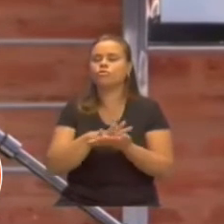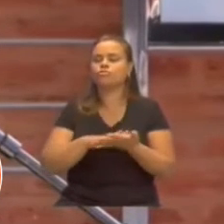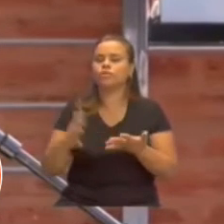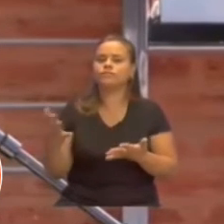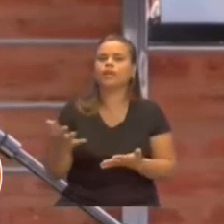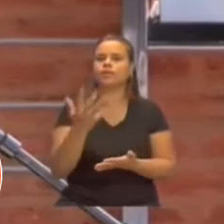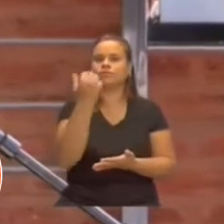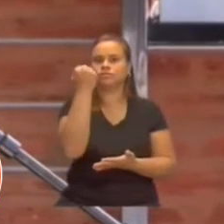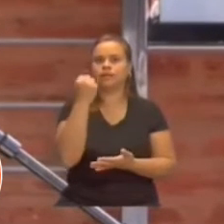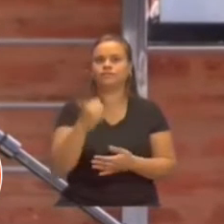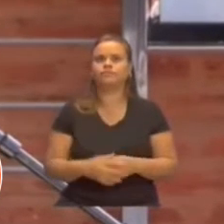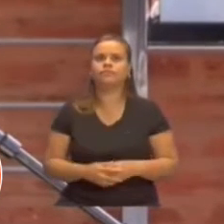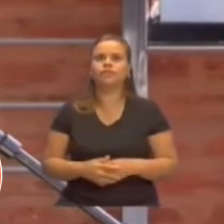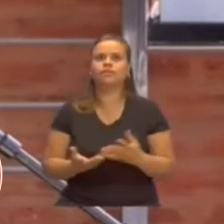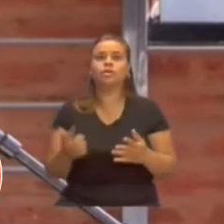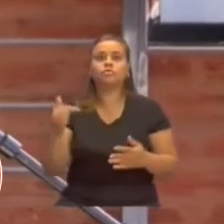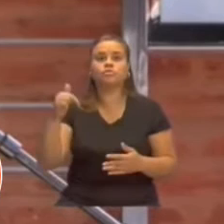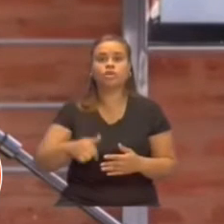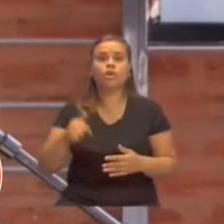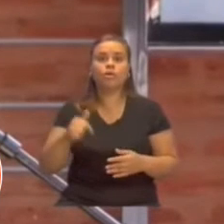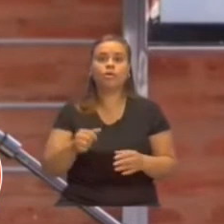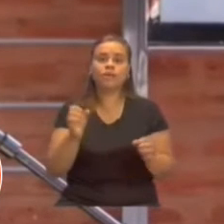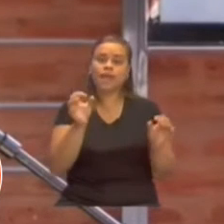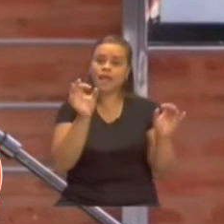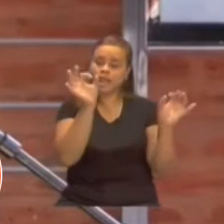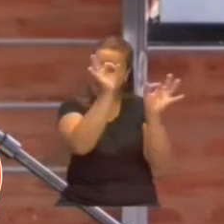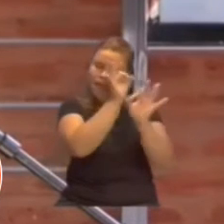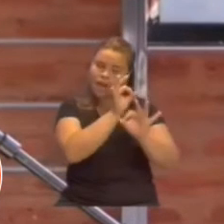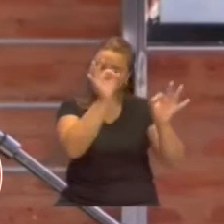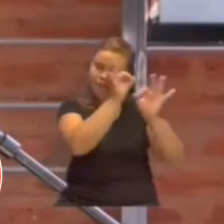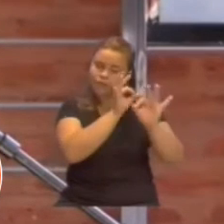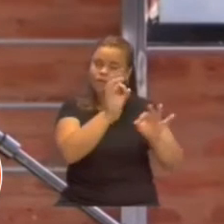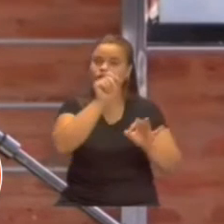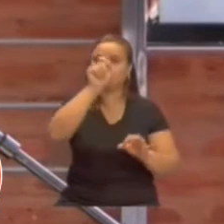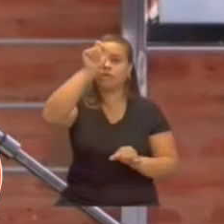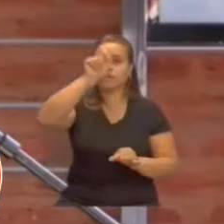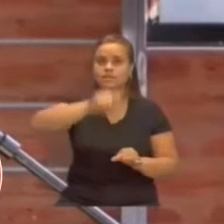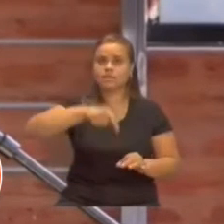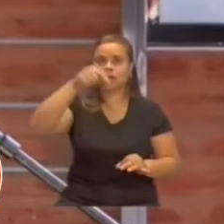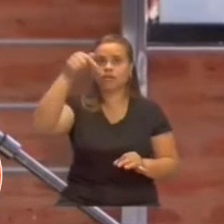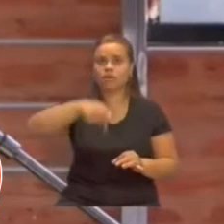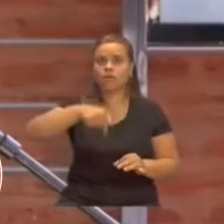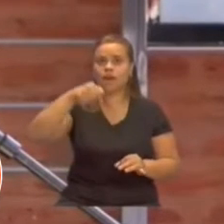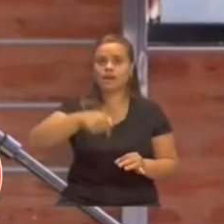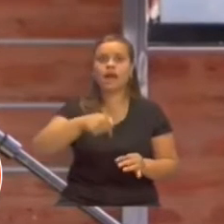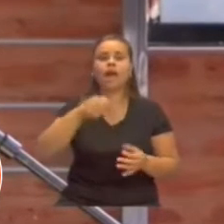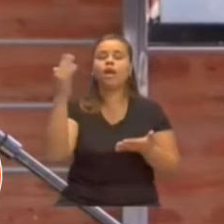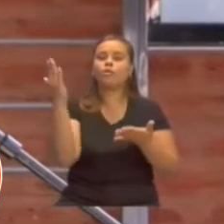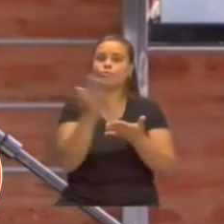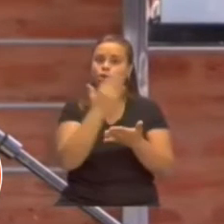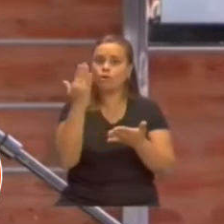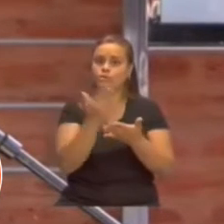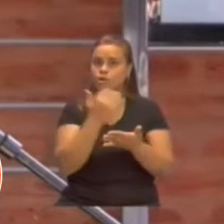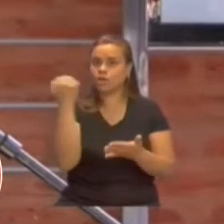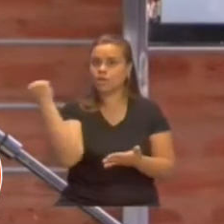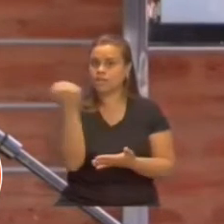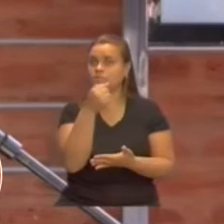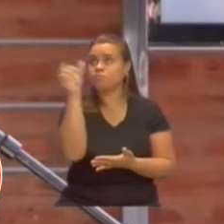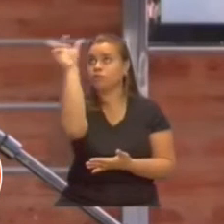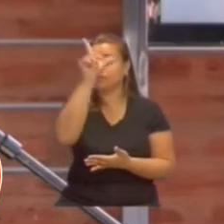Todos sabemos que el laboratorio de chaqueños lidera la producción de reactivos en la República Argentina. Por lo tanto,